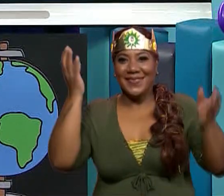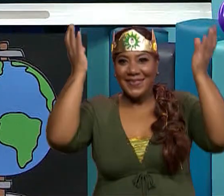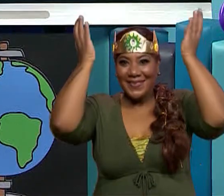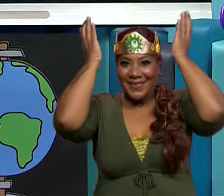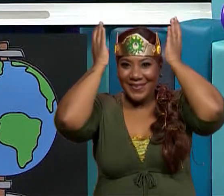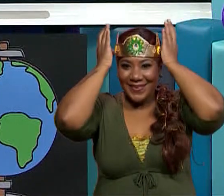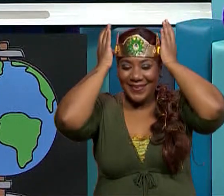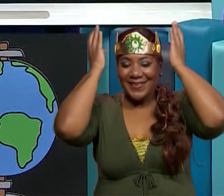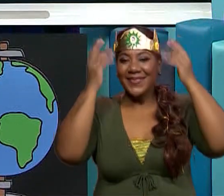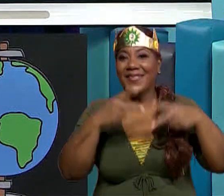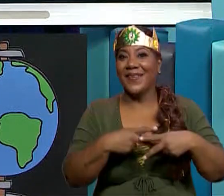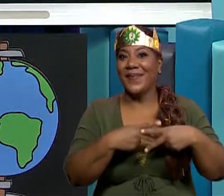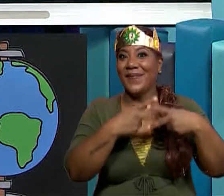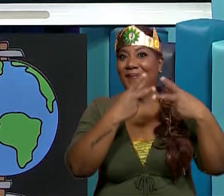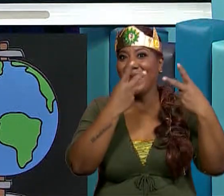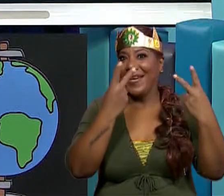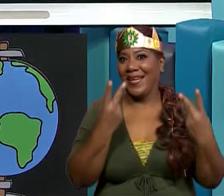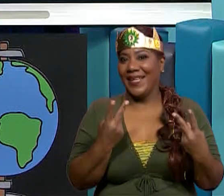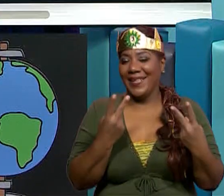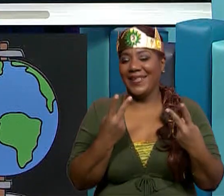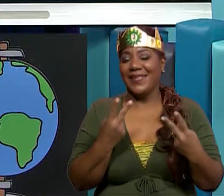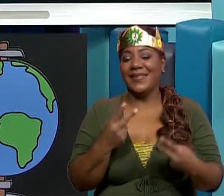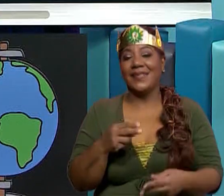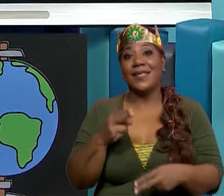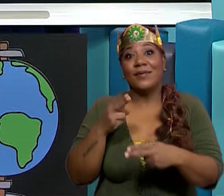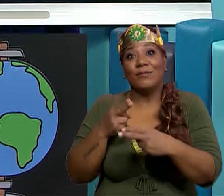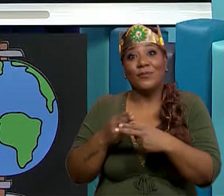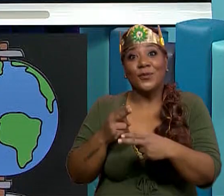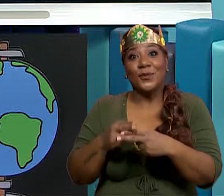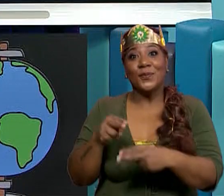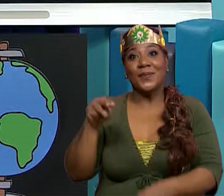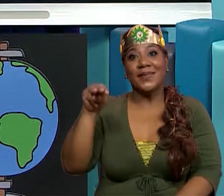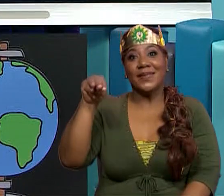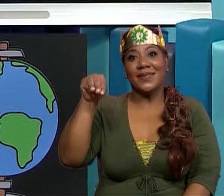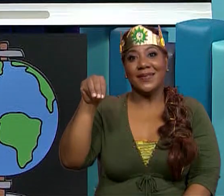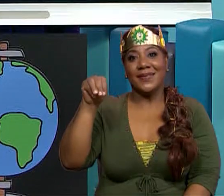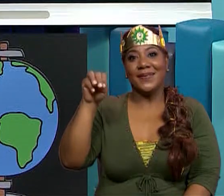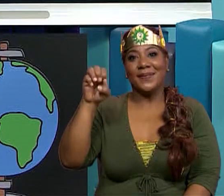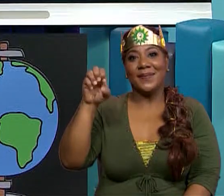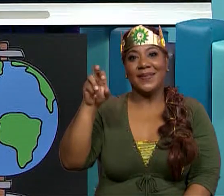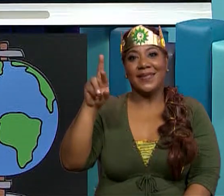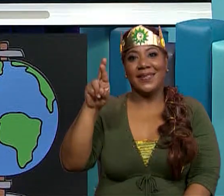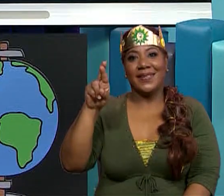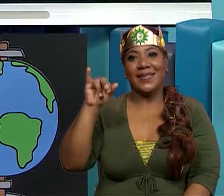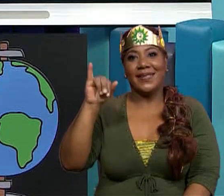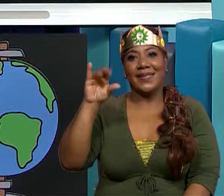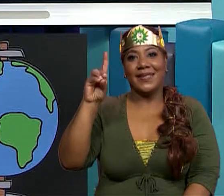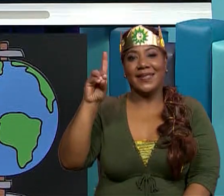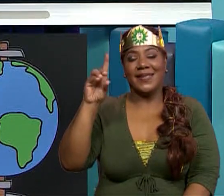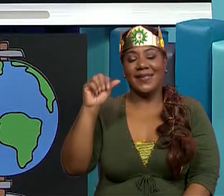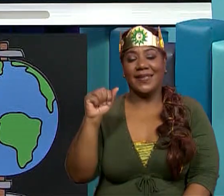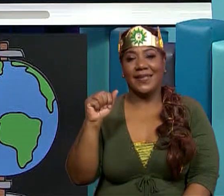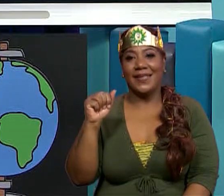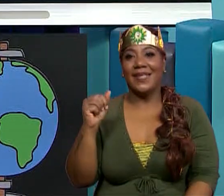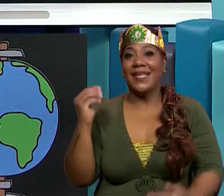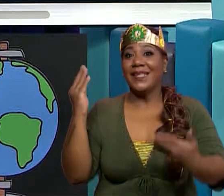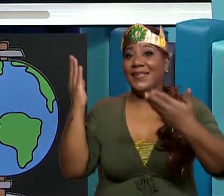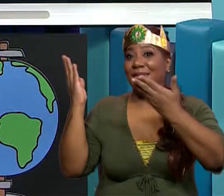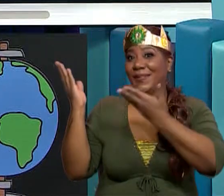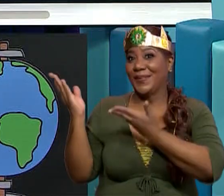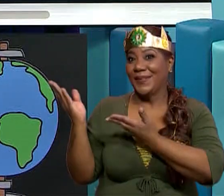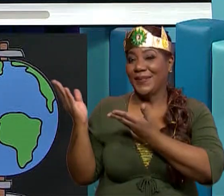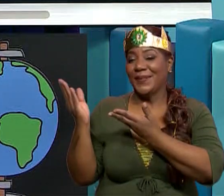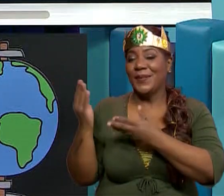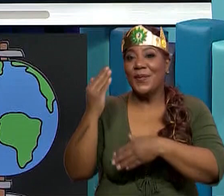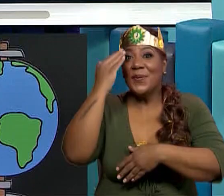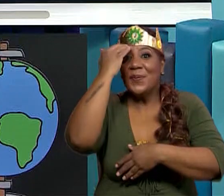Valente, que su nombre es Mérida. Pero, además de eso, les quiero decir que estoy vestida así en honor